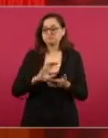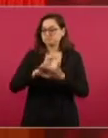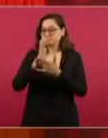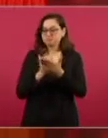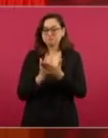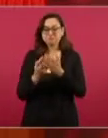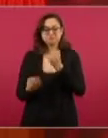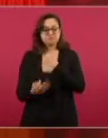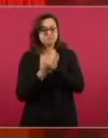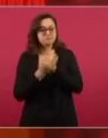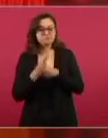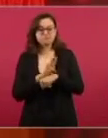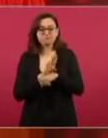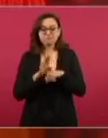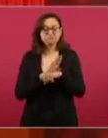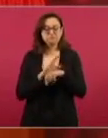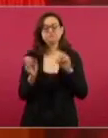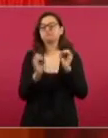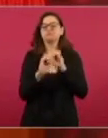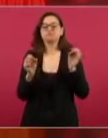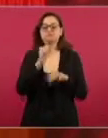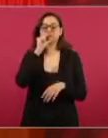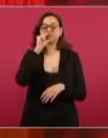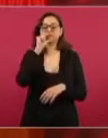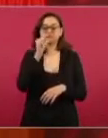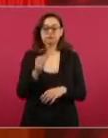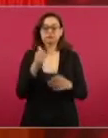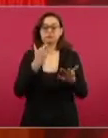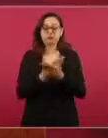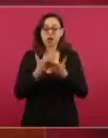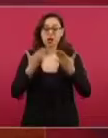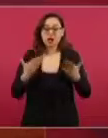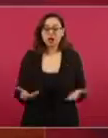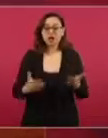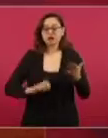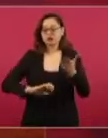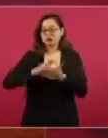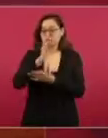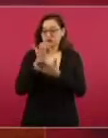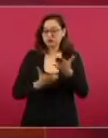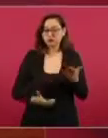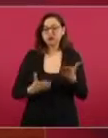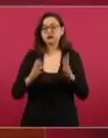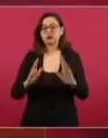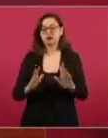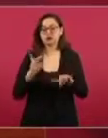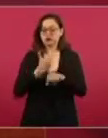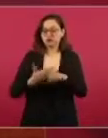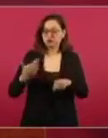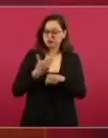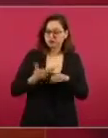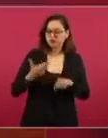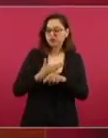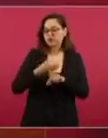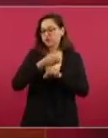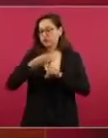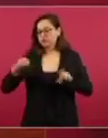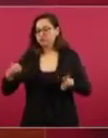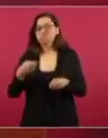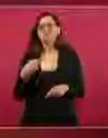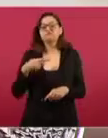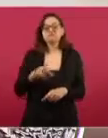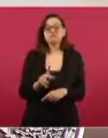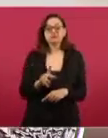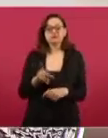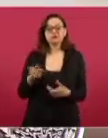ha cambiado. Se hicieron modificaciones para que la contratación externa como el outsourcing se regulara, pero no se tomó